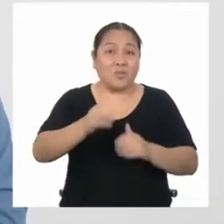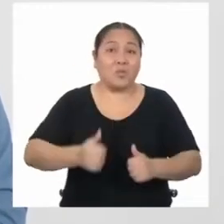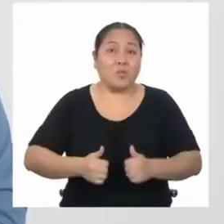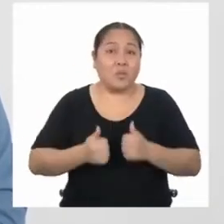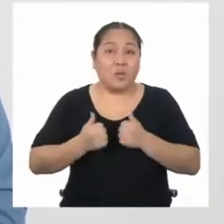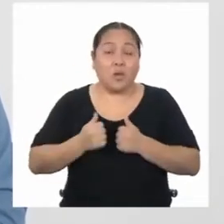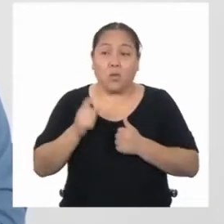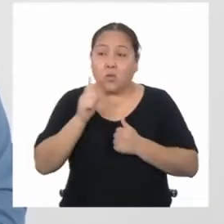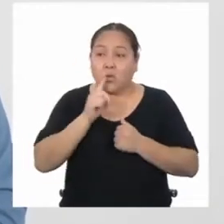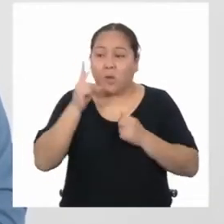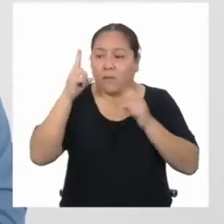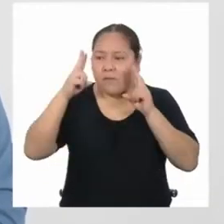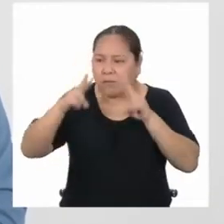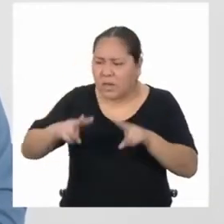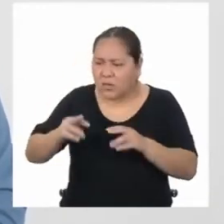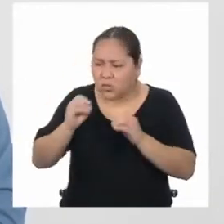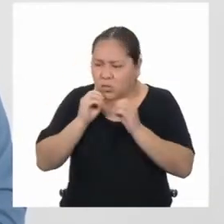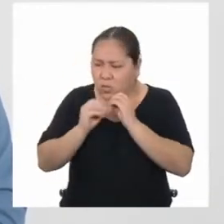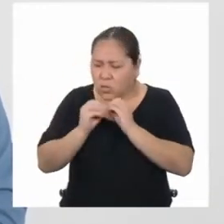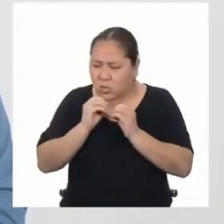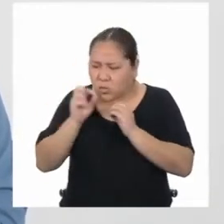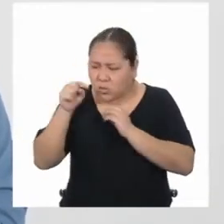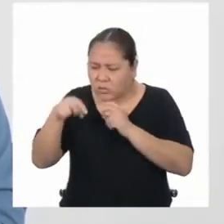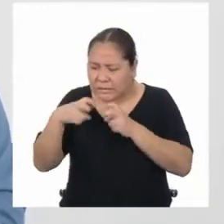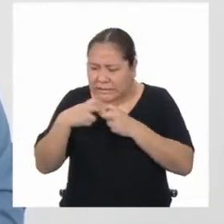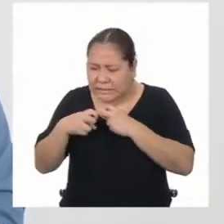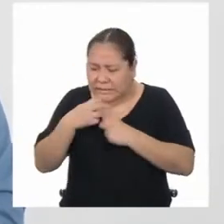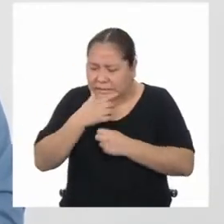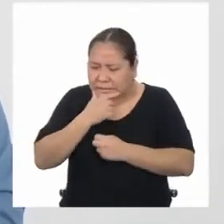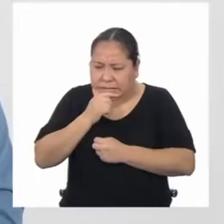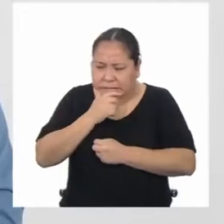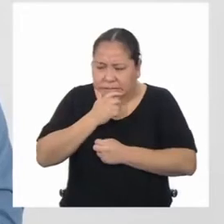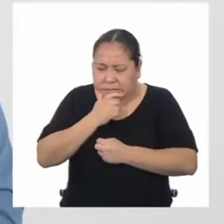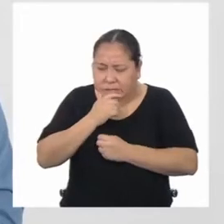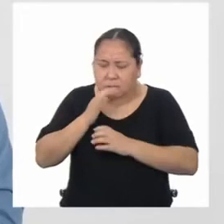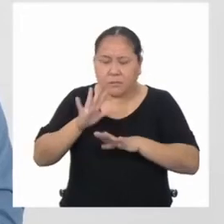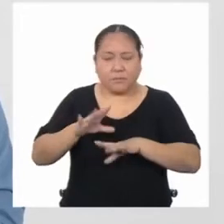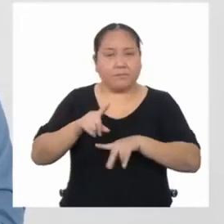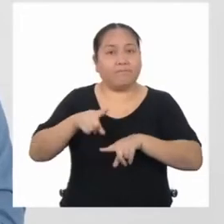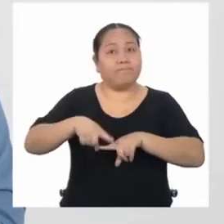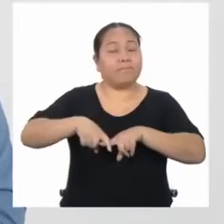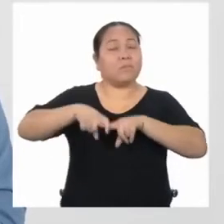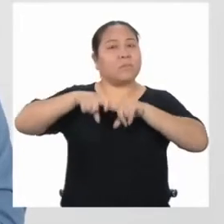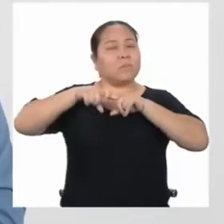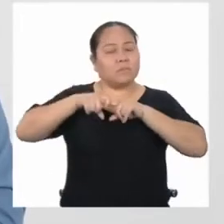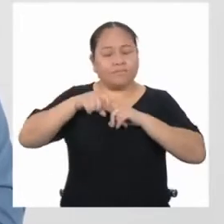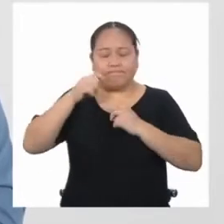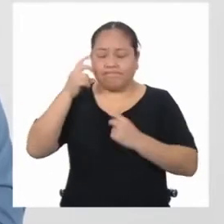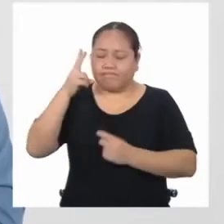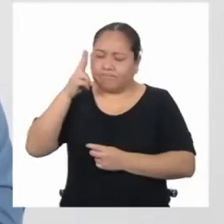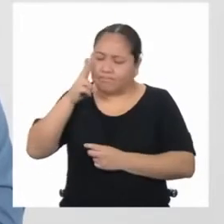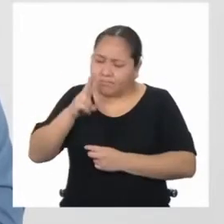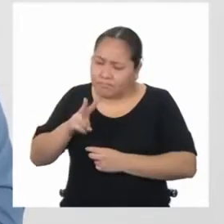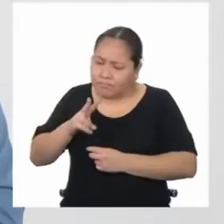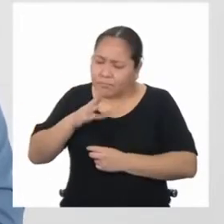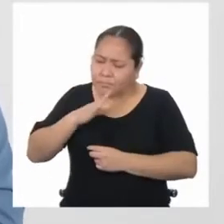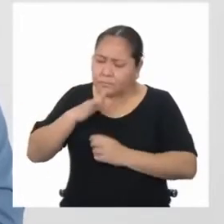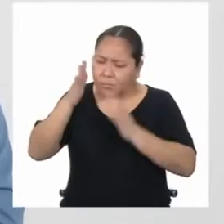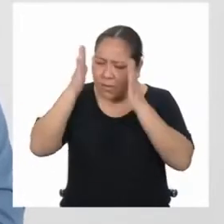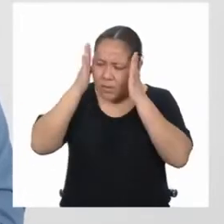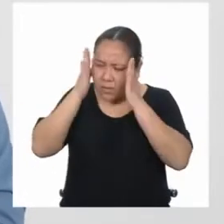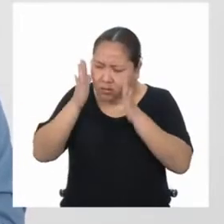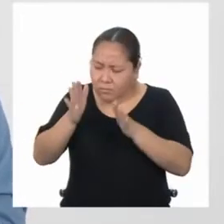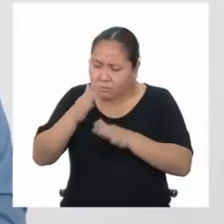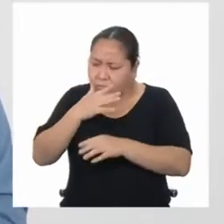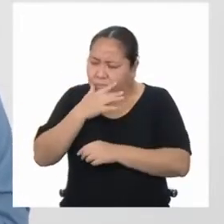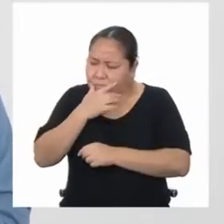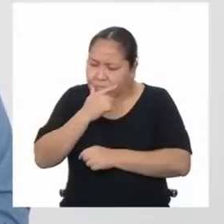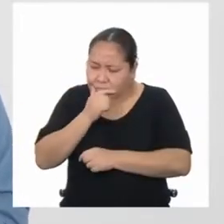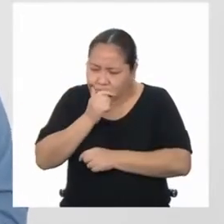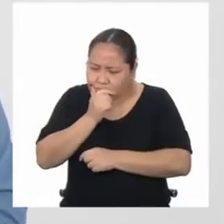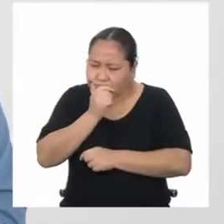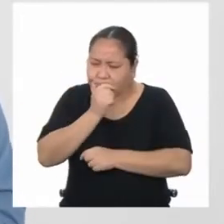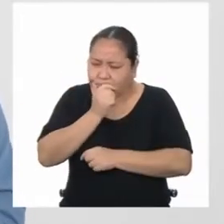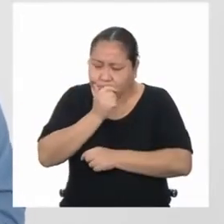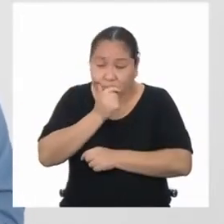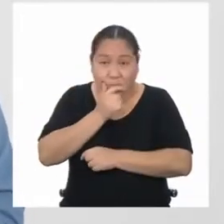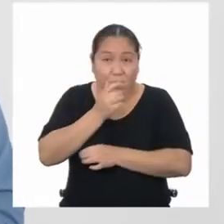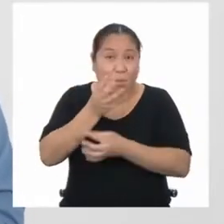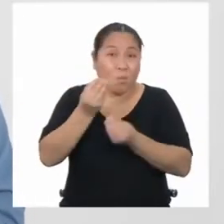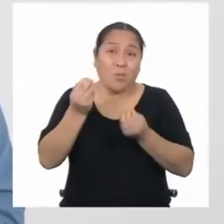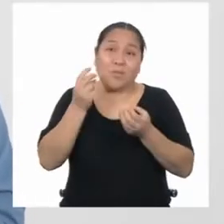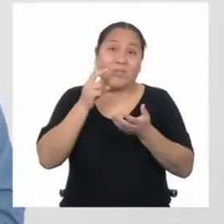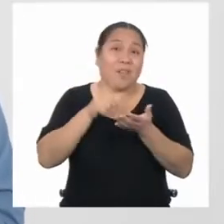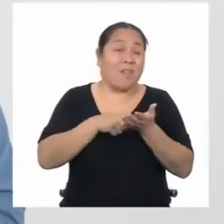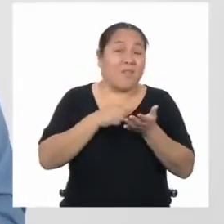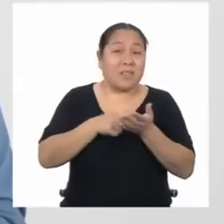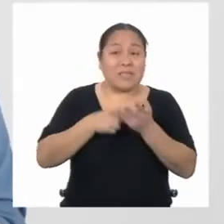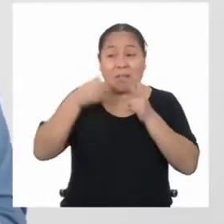no vean una solución a un problema, hagan una pausa y observen con atención. Muchas veces tenemos